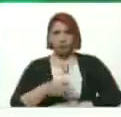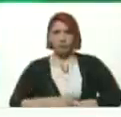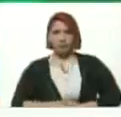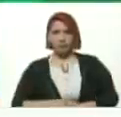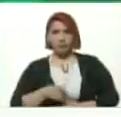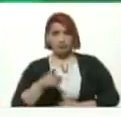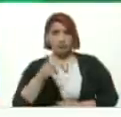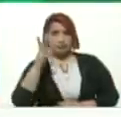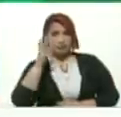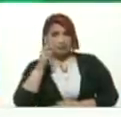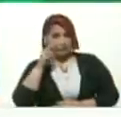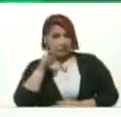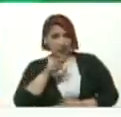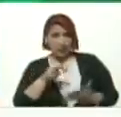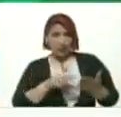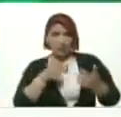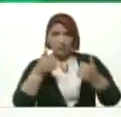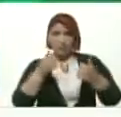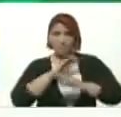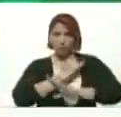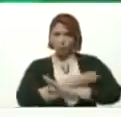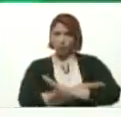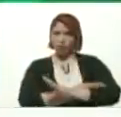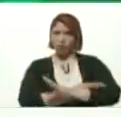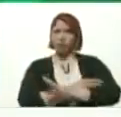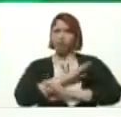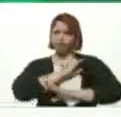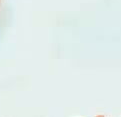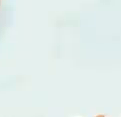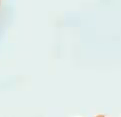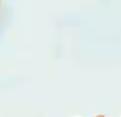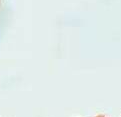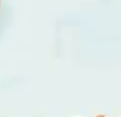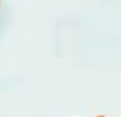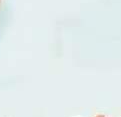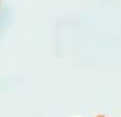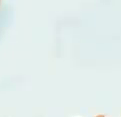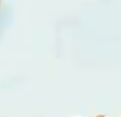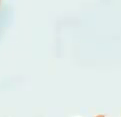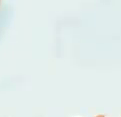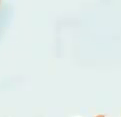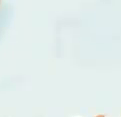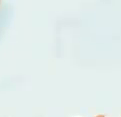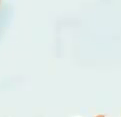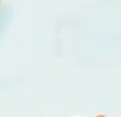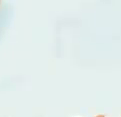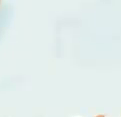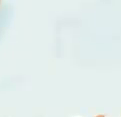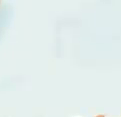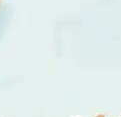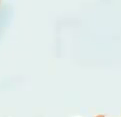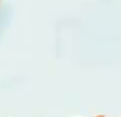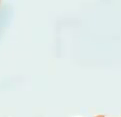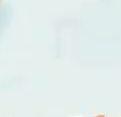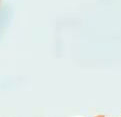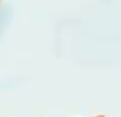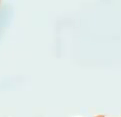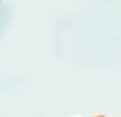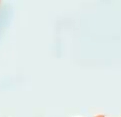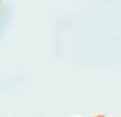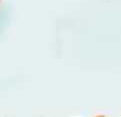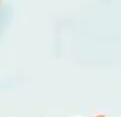Maravilloso El poder El poder Noveno vértice Organización Y acción